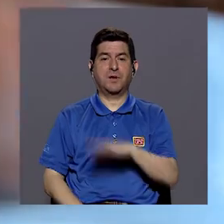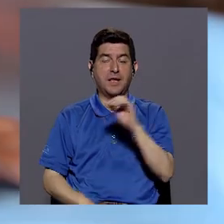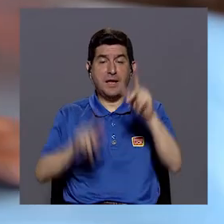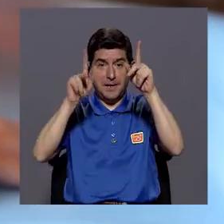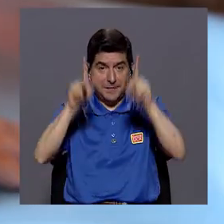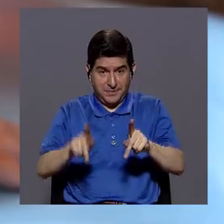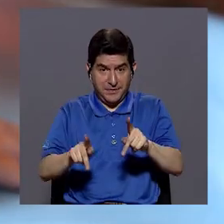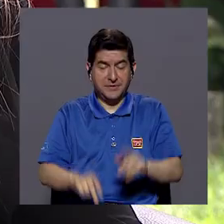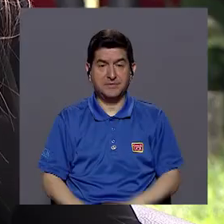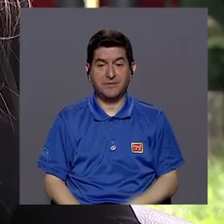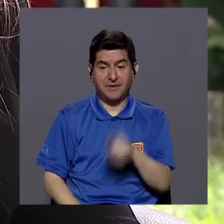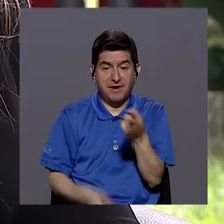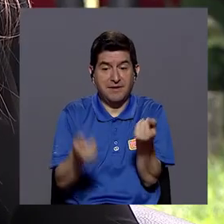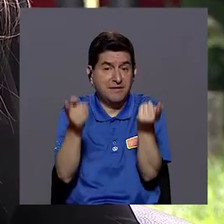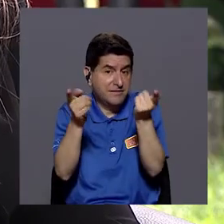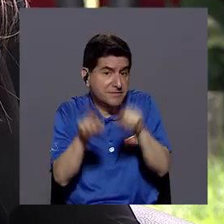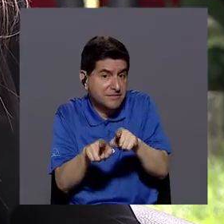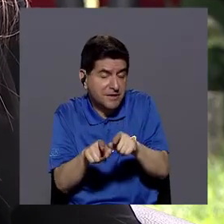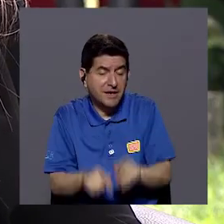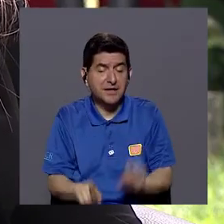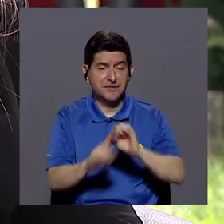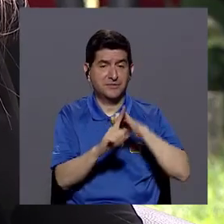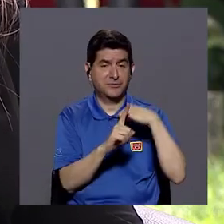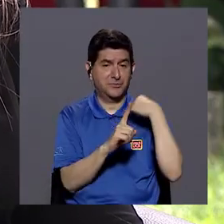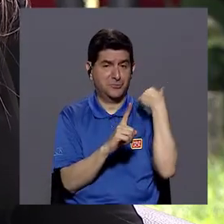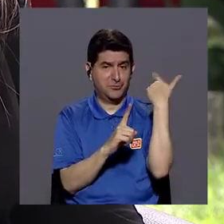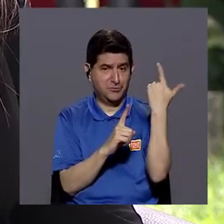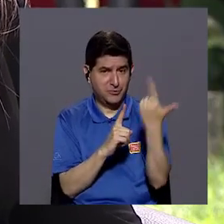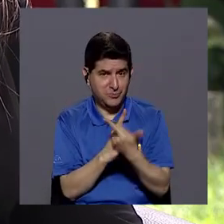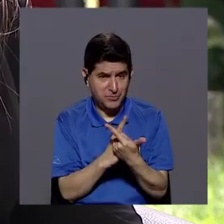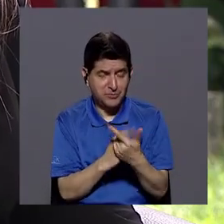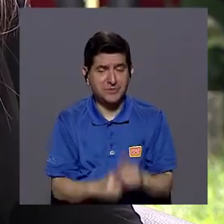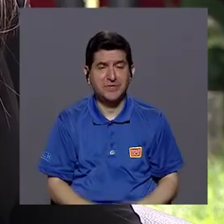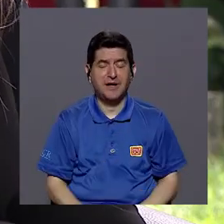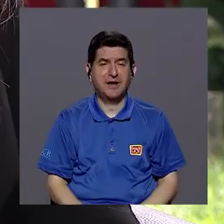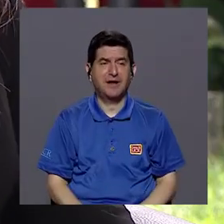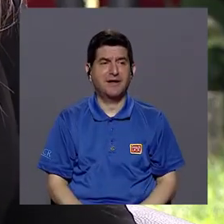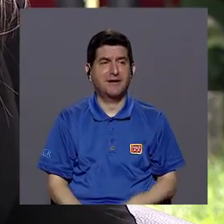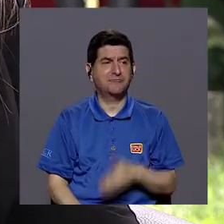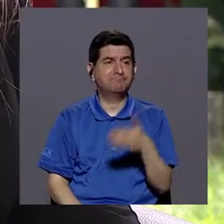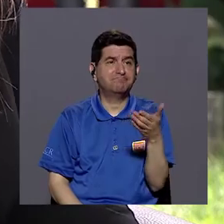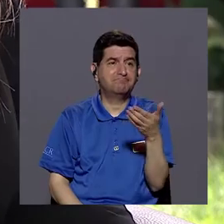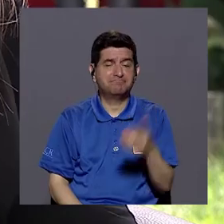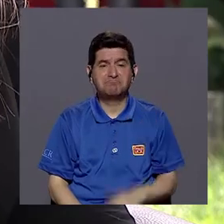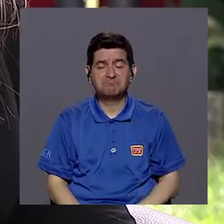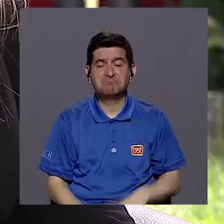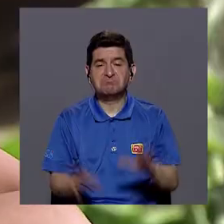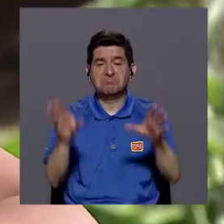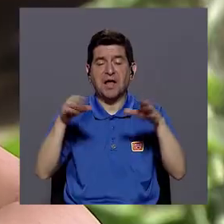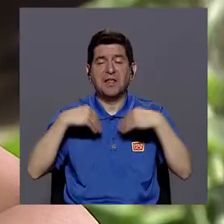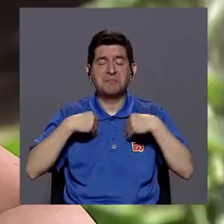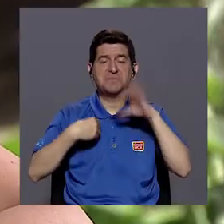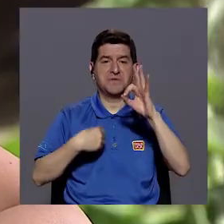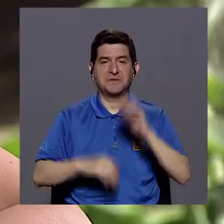va a ser una persona que socialmente va a adaptarse.